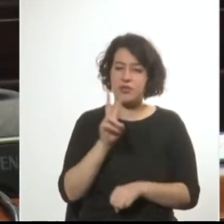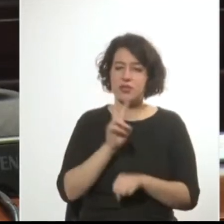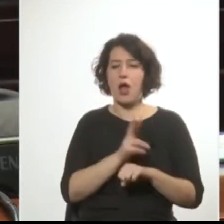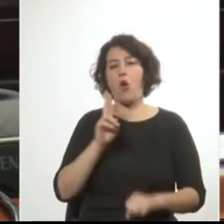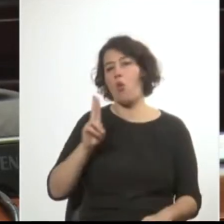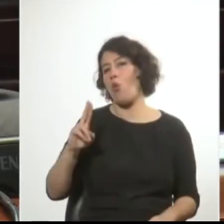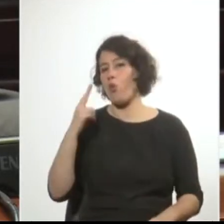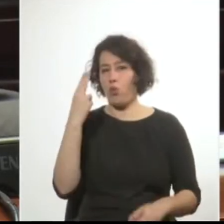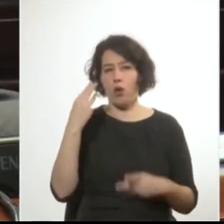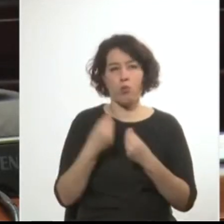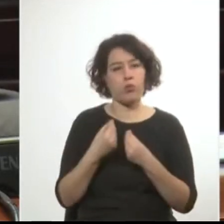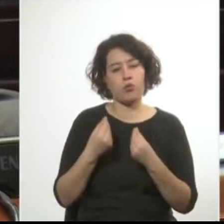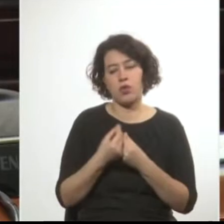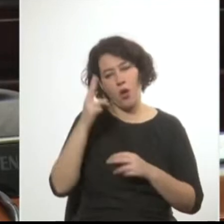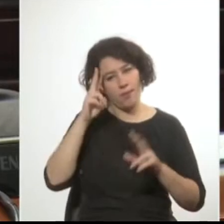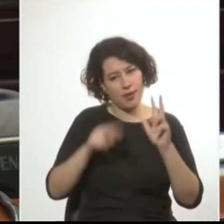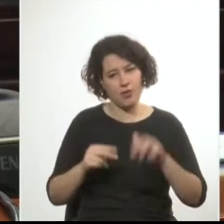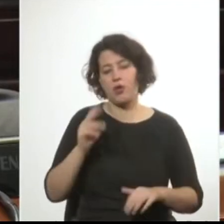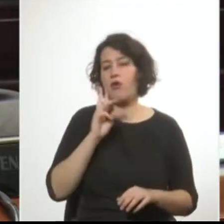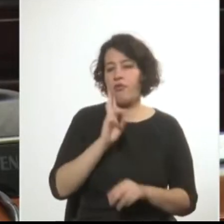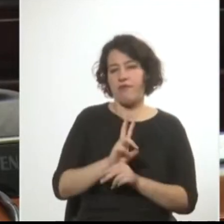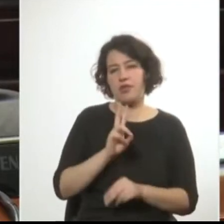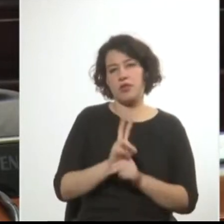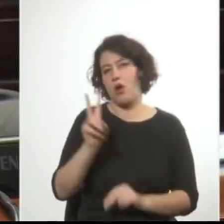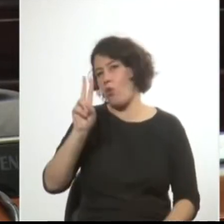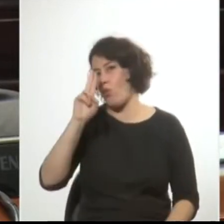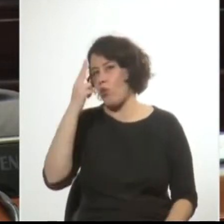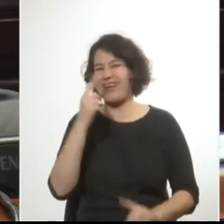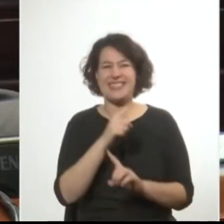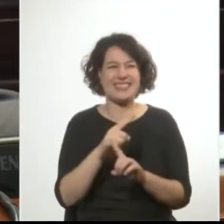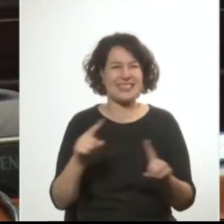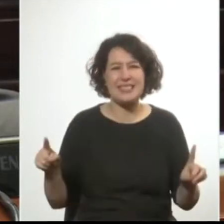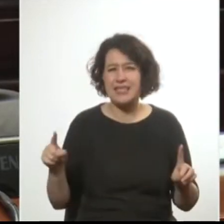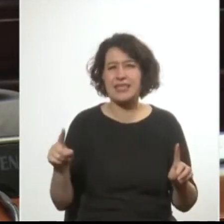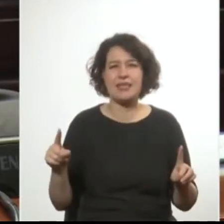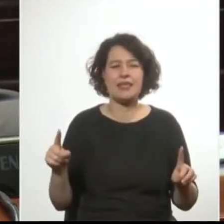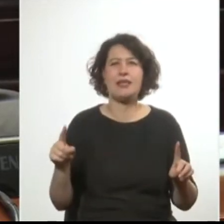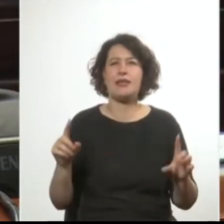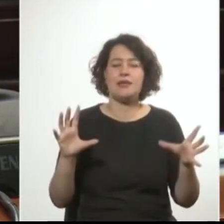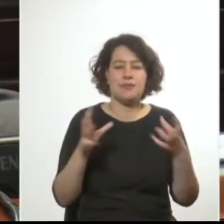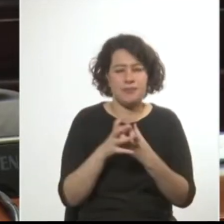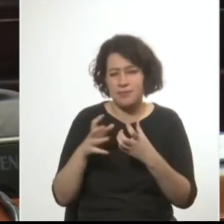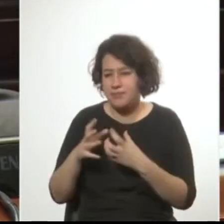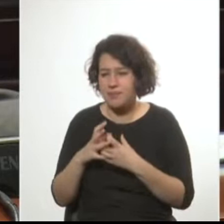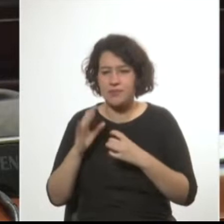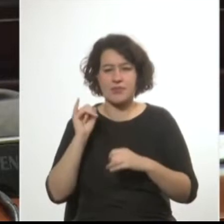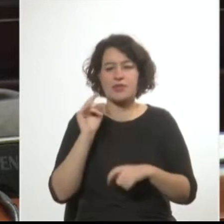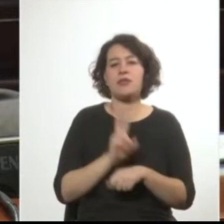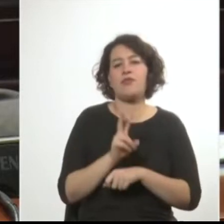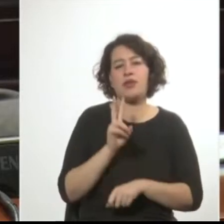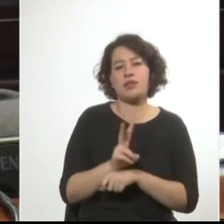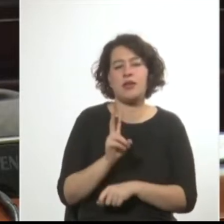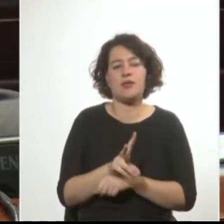Uruguay pluralista, en defensa de un Uruguay sin compartimientos estancos y en defensa también, señor